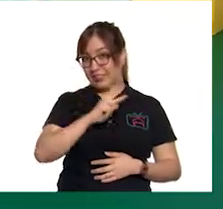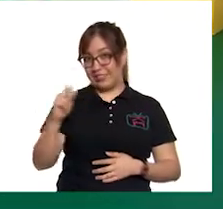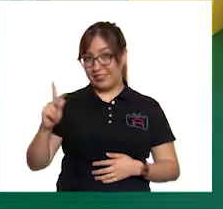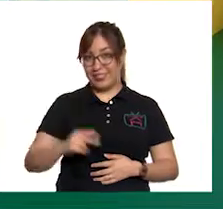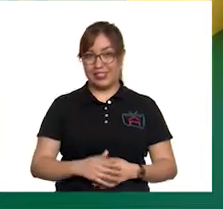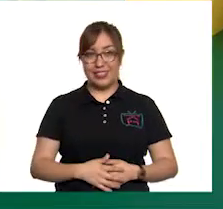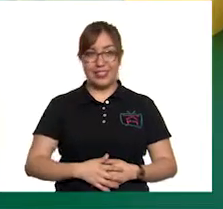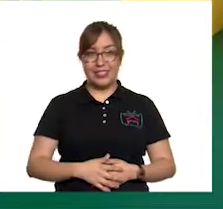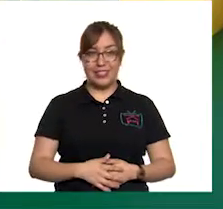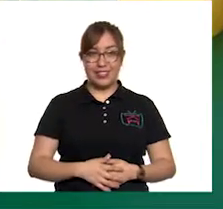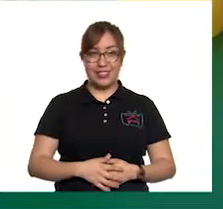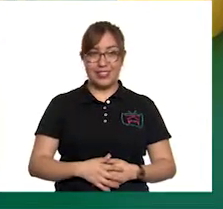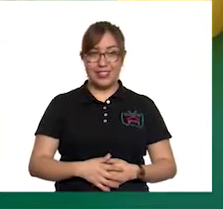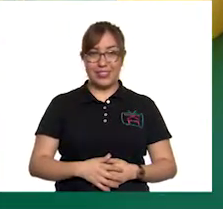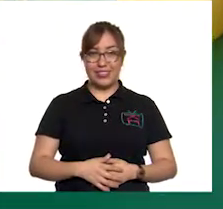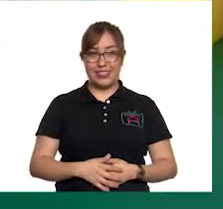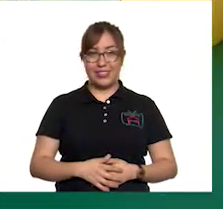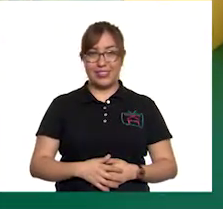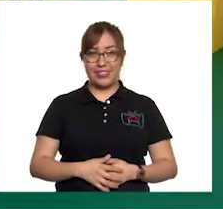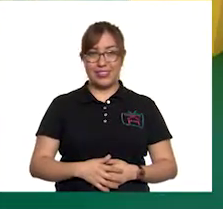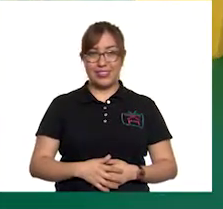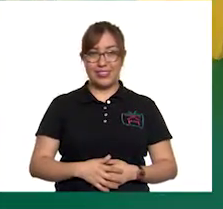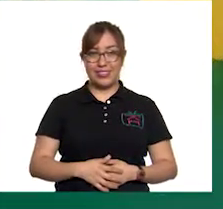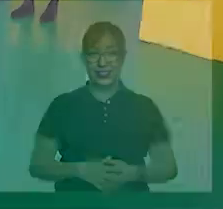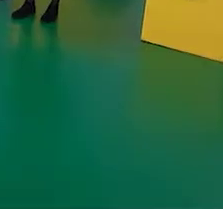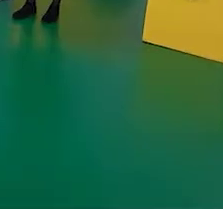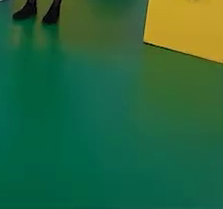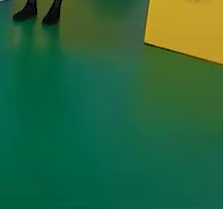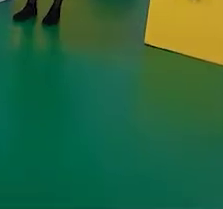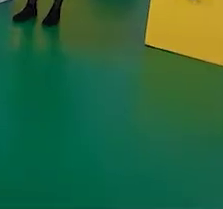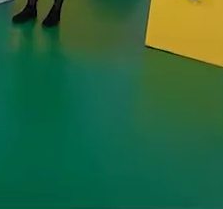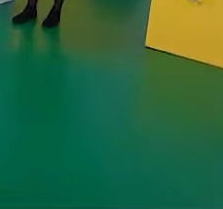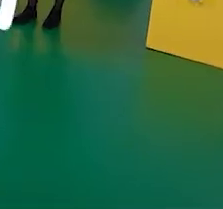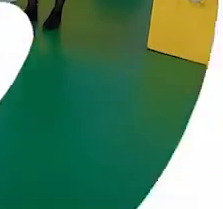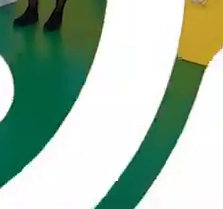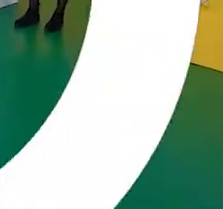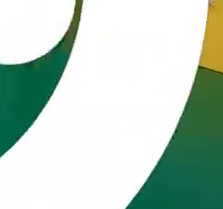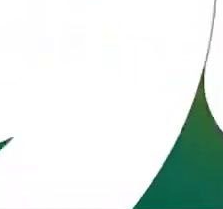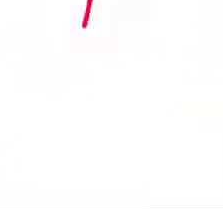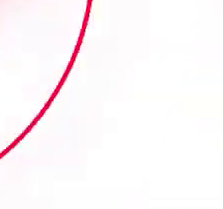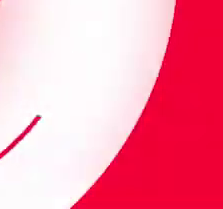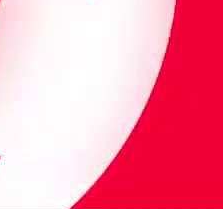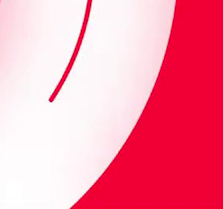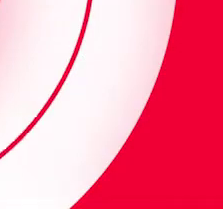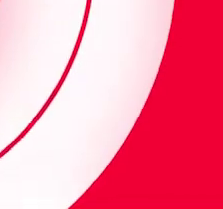así que a movernos. Sí, a movernos. Estirando los brazos a los lados. ¡A los lados! ¡A los lados! ¡Sí!